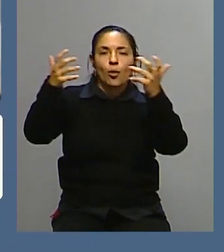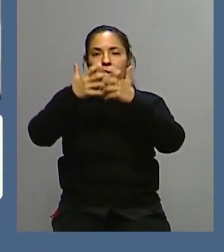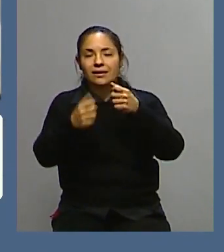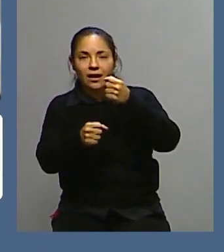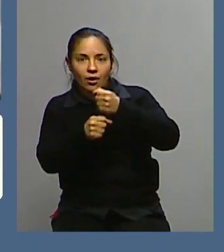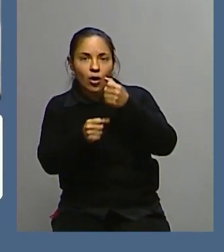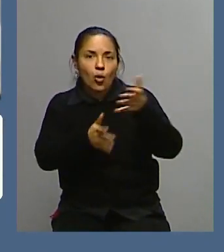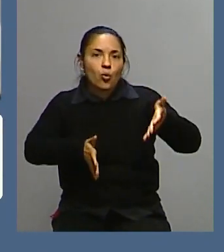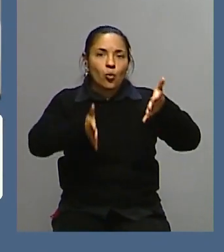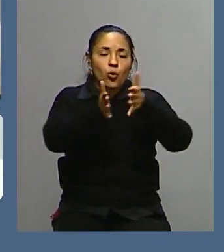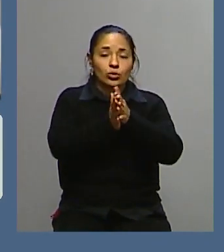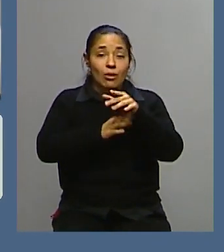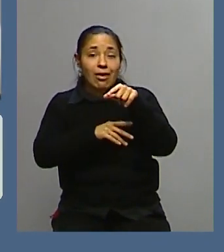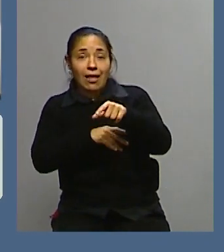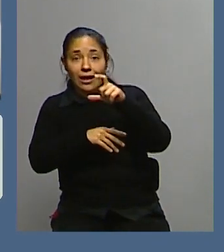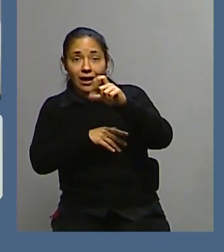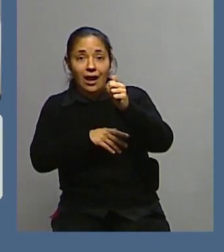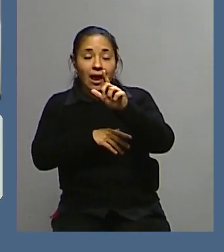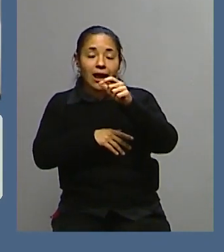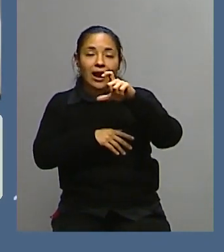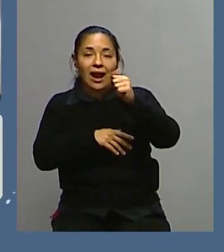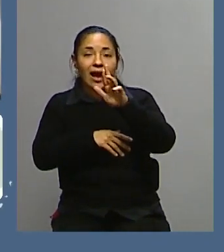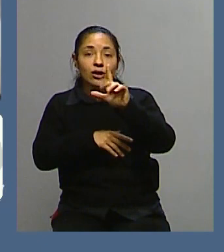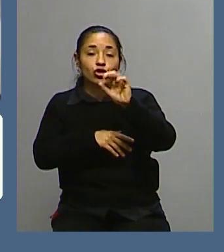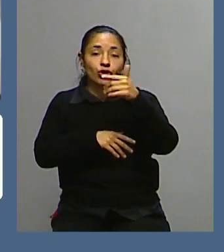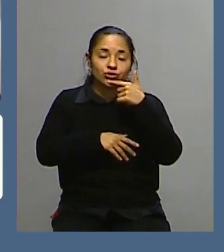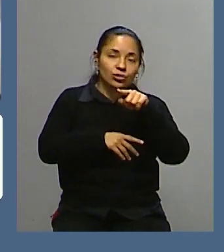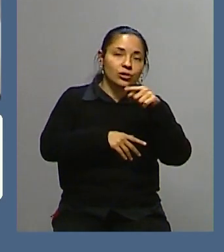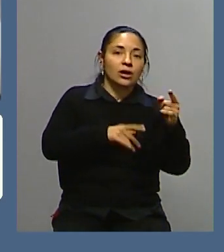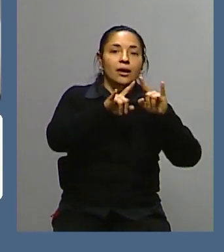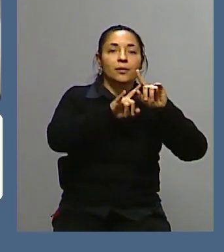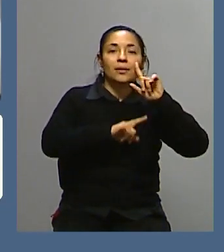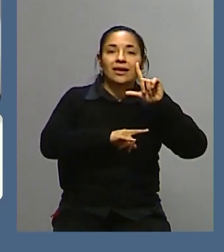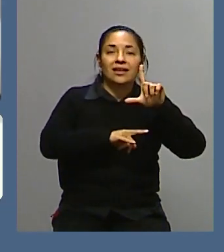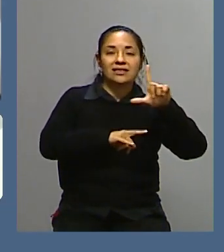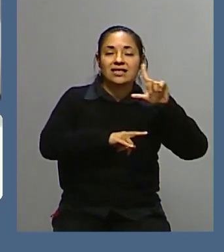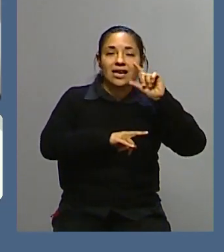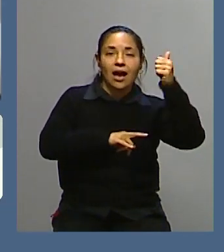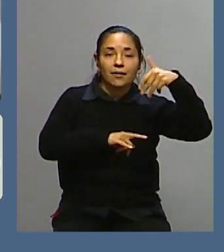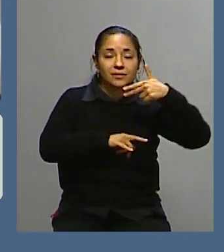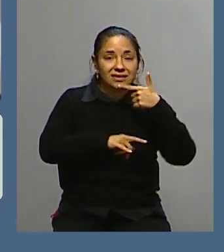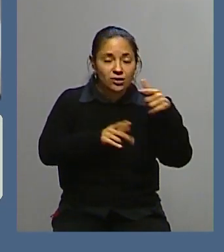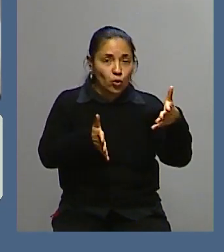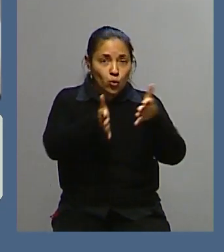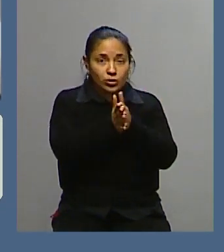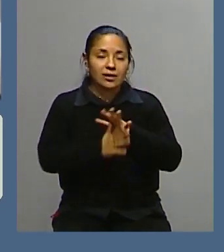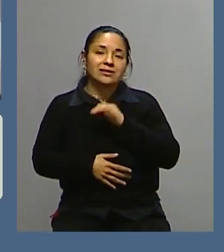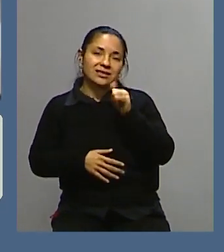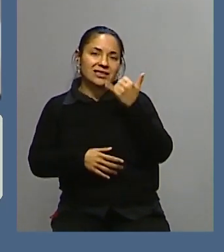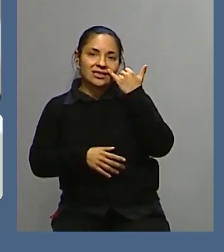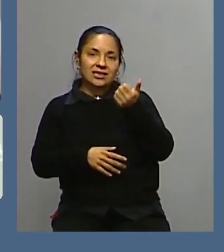entre él y William? Seguramente, como ya hace algunos años la reina misma había empezado a